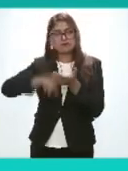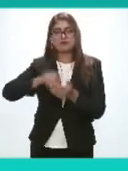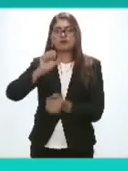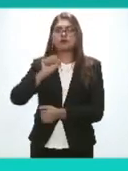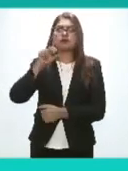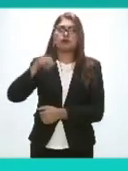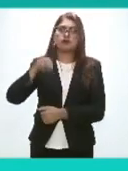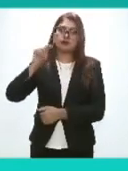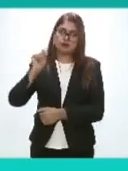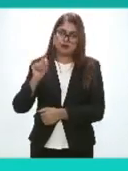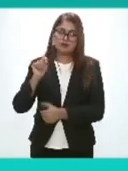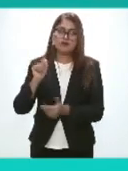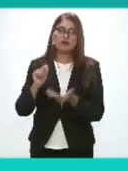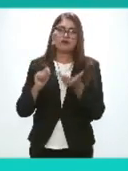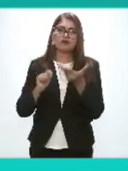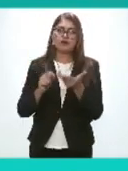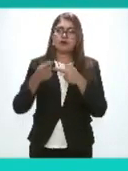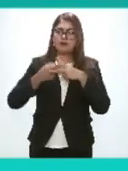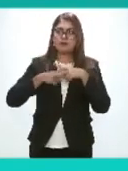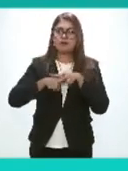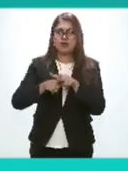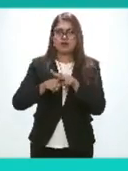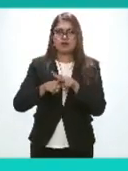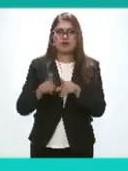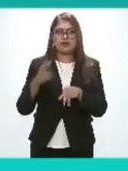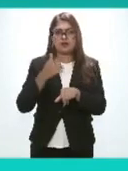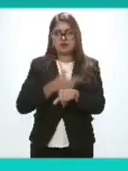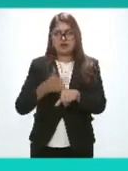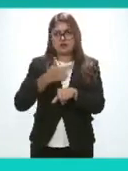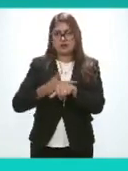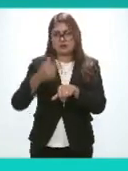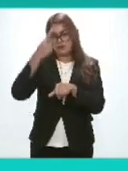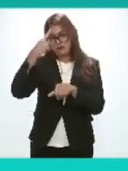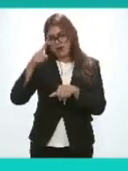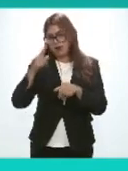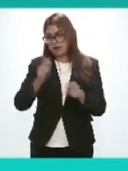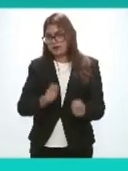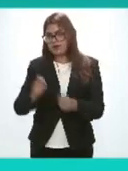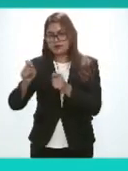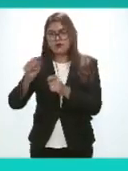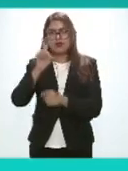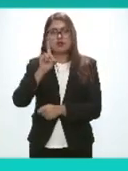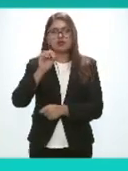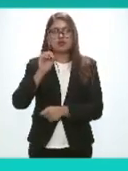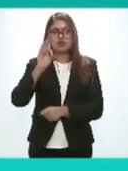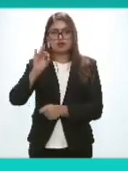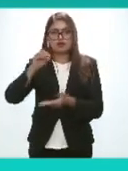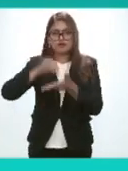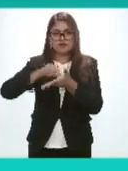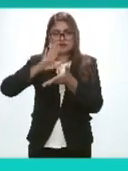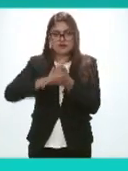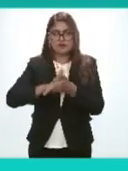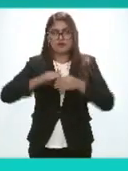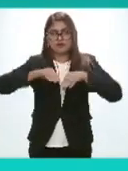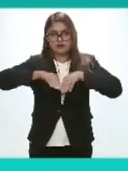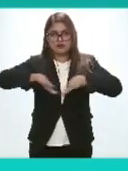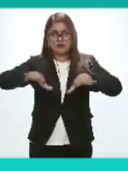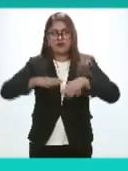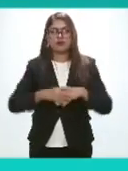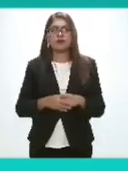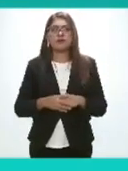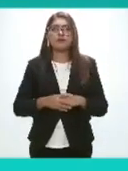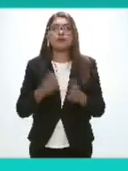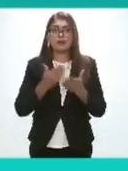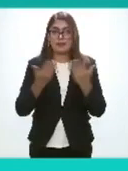nacional de transparencia inicia el trámite para su publicación en el diario oficial de la federación